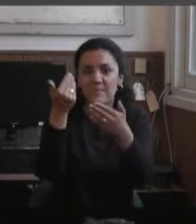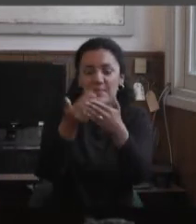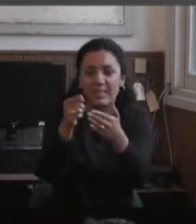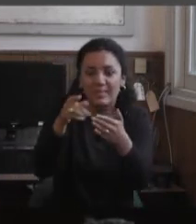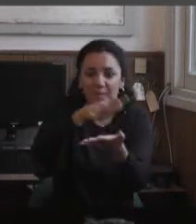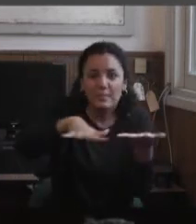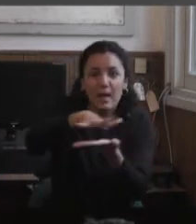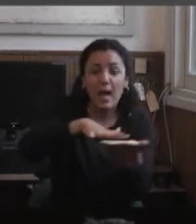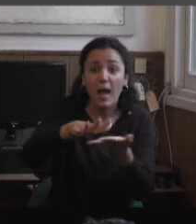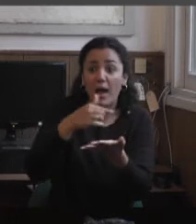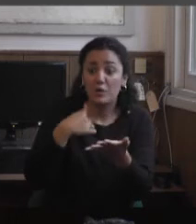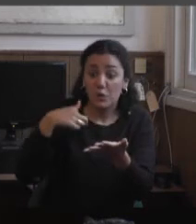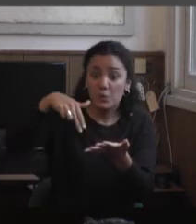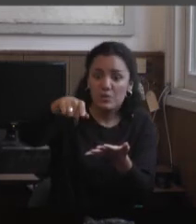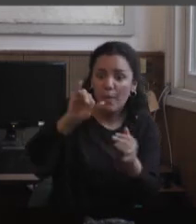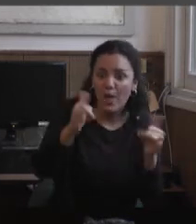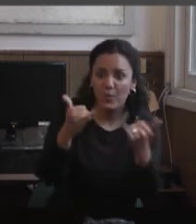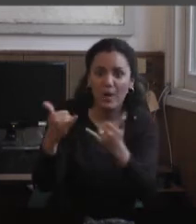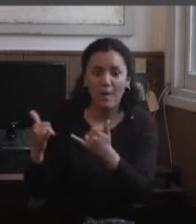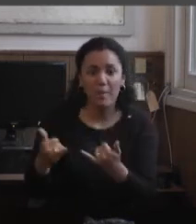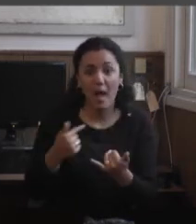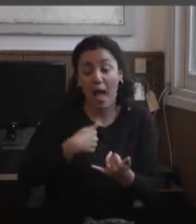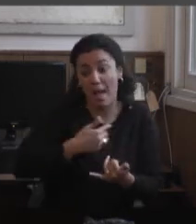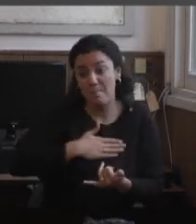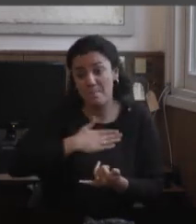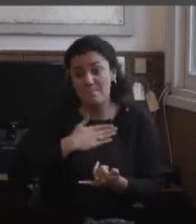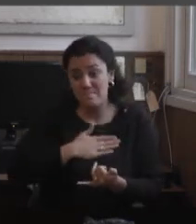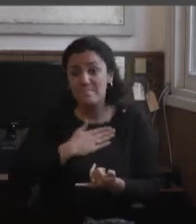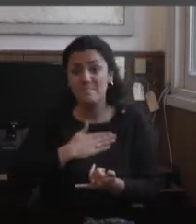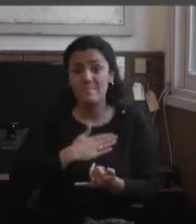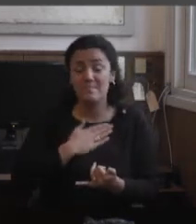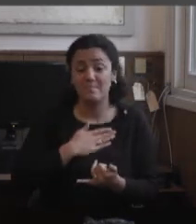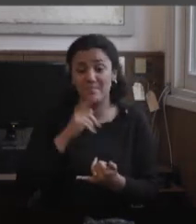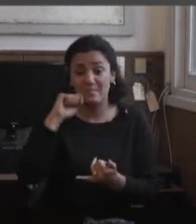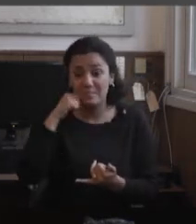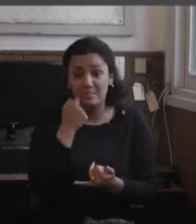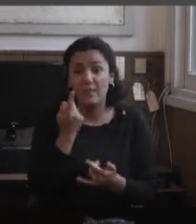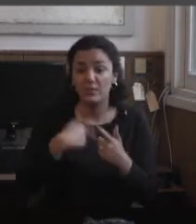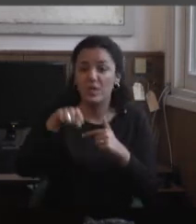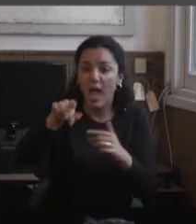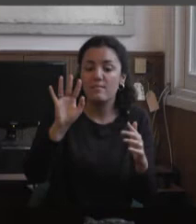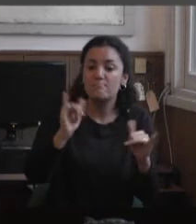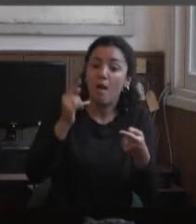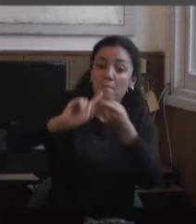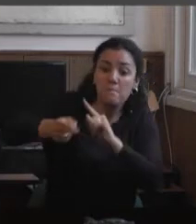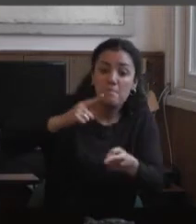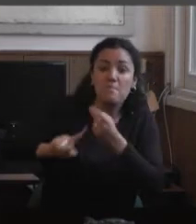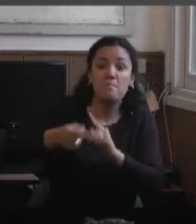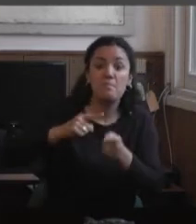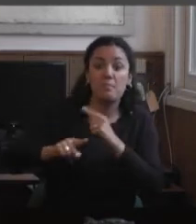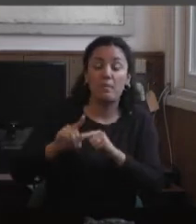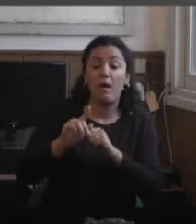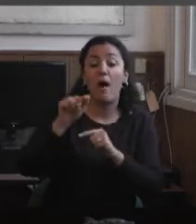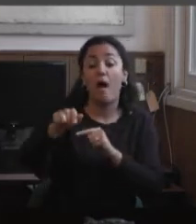decir. Yo cruzaba y jugaba. Eso hizo que me empiece a vincular hasta que llegue al año 81, año